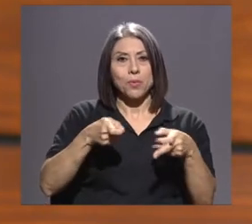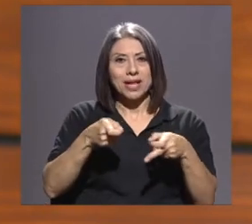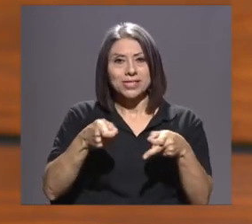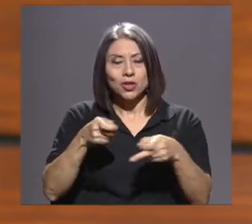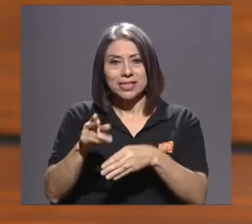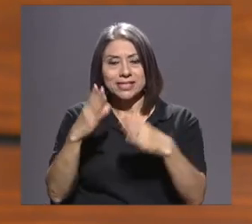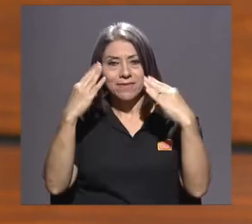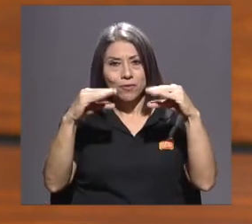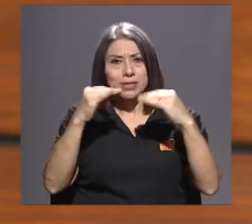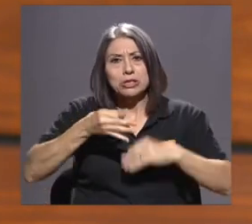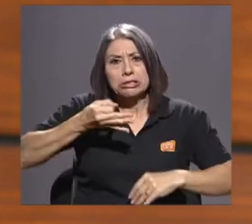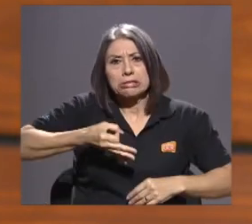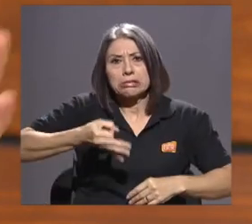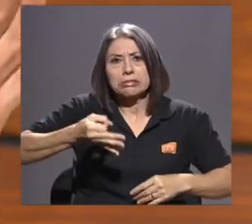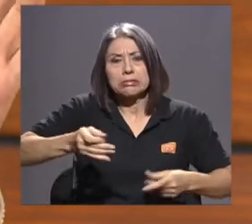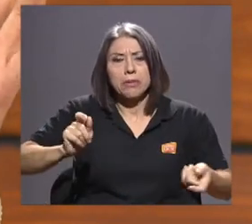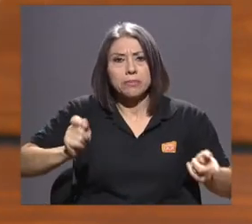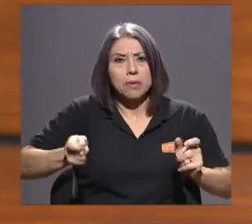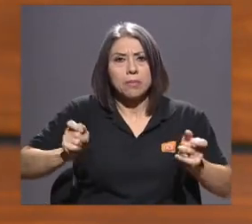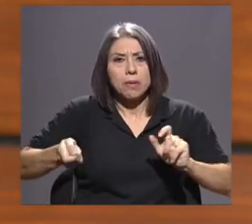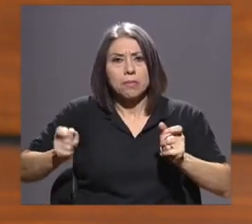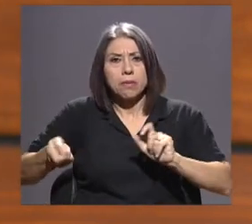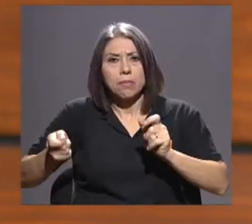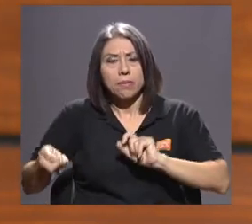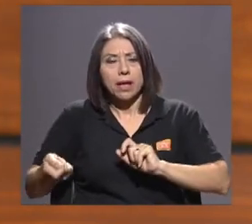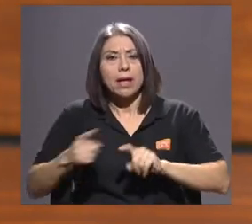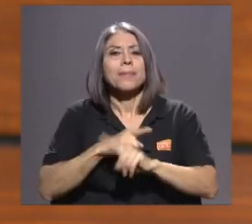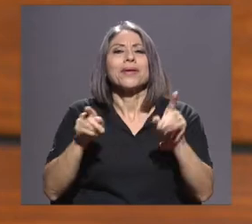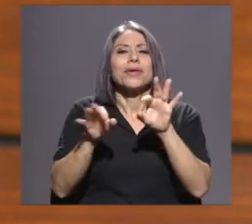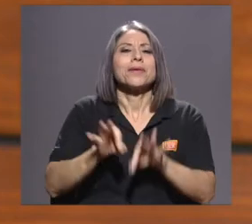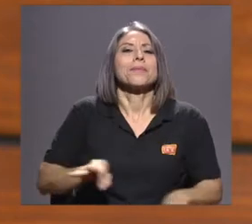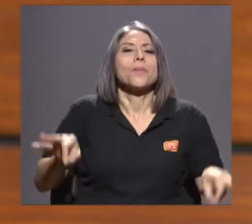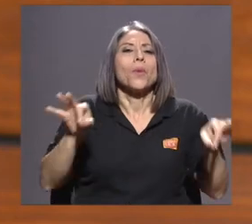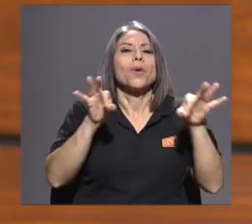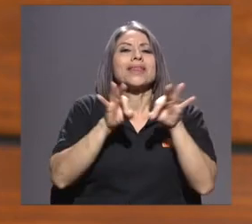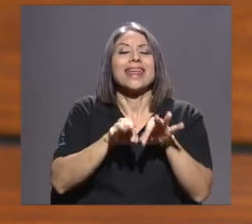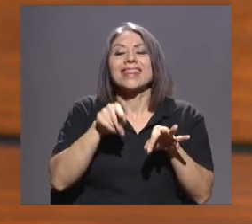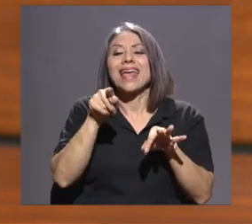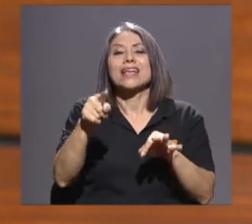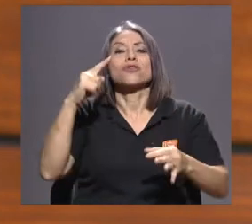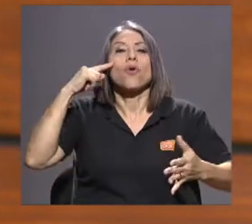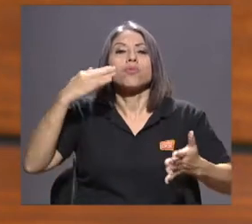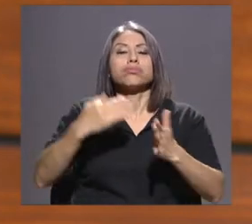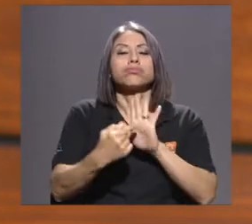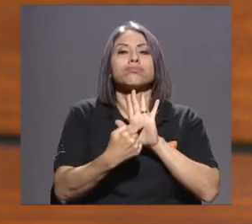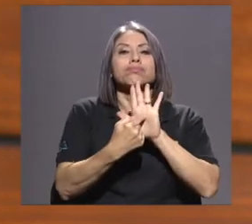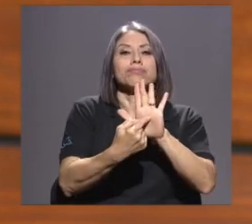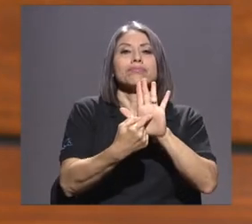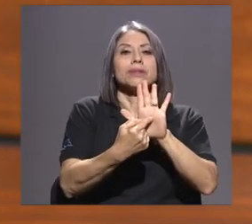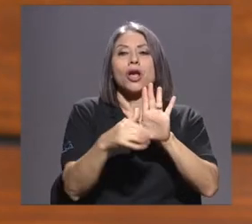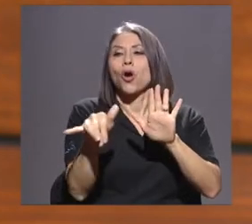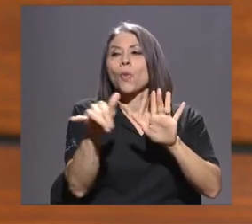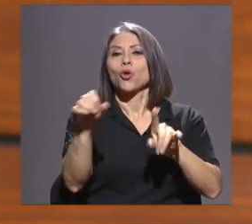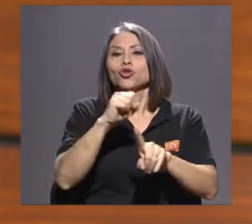Todos los días cambian, pero lo importante es que es el reflejo fiel de la sociedad. Es el reflejo fiel